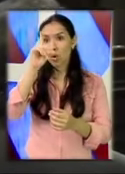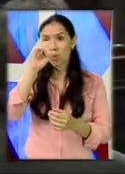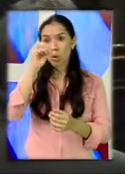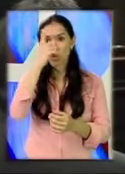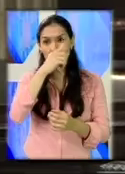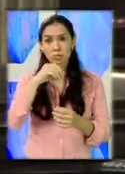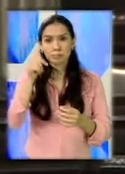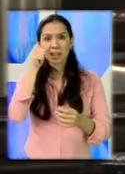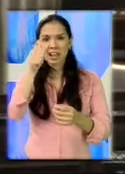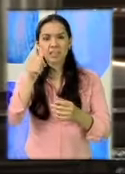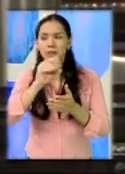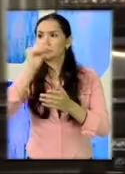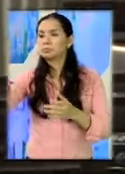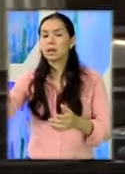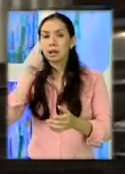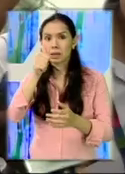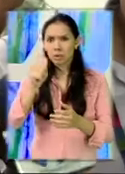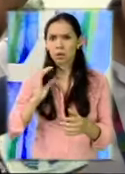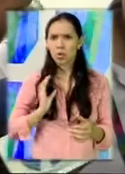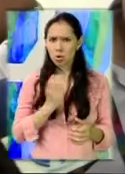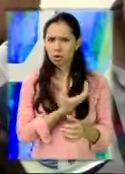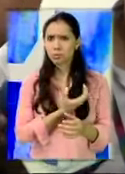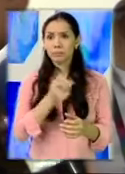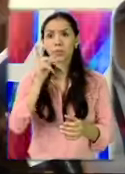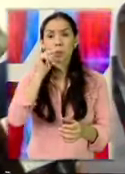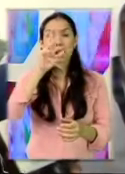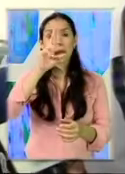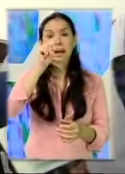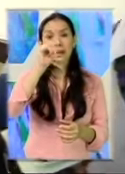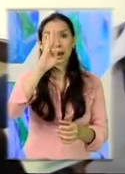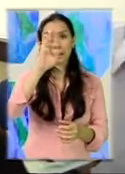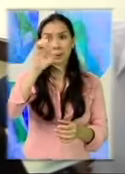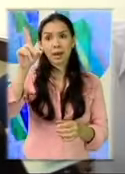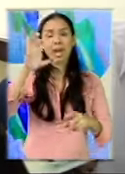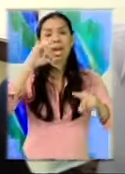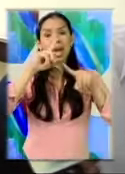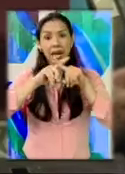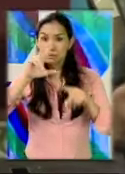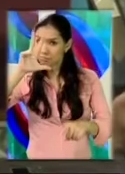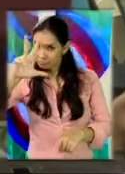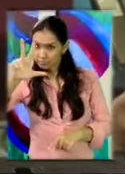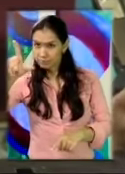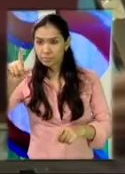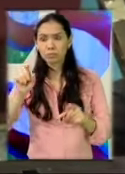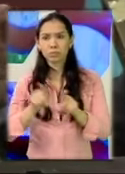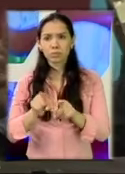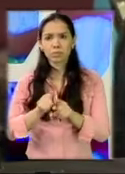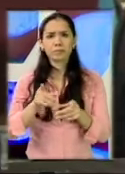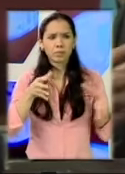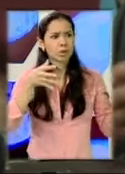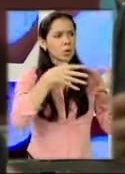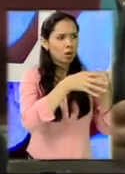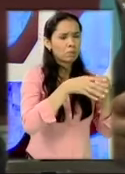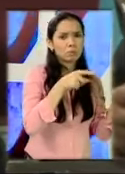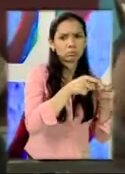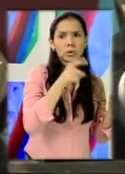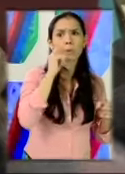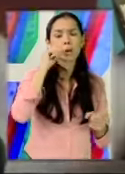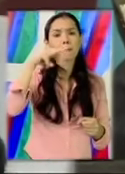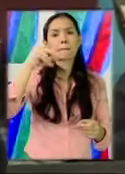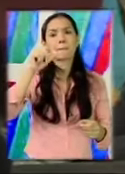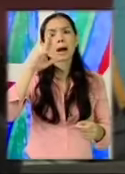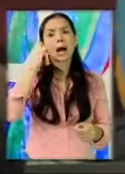milita en líder y se propone seguir en el Congreso. Luis Rabé, exministro de Comunicaciones del FRG, maneja un grupo parlamentario con Mario Torres,